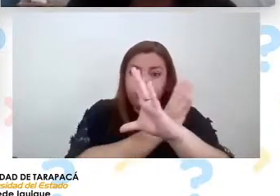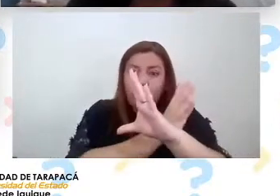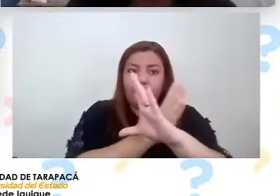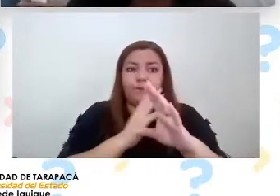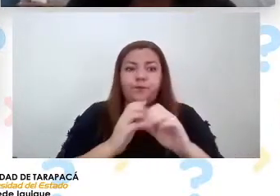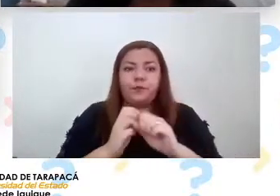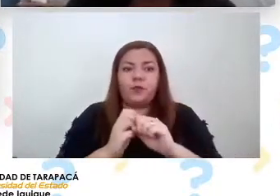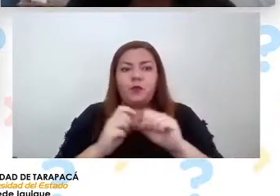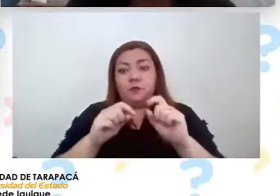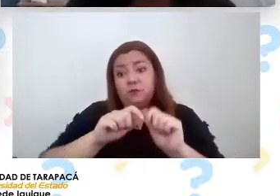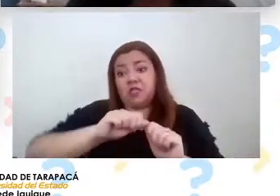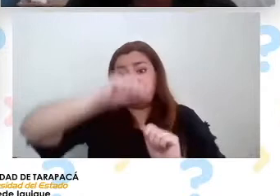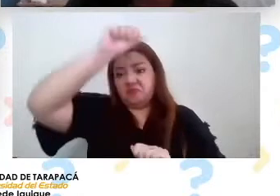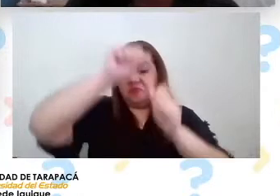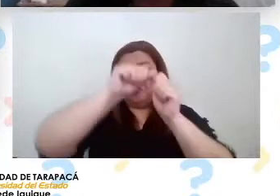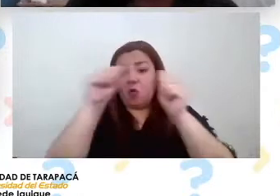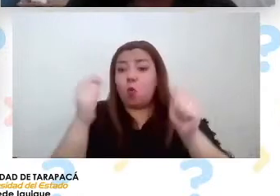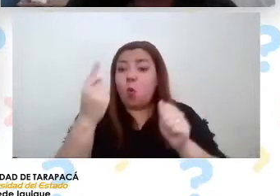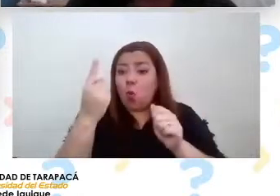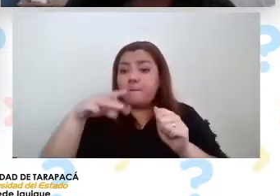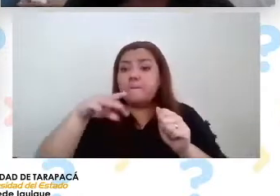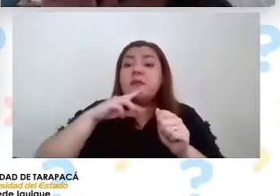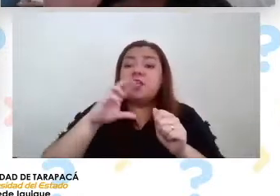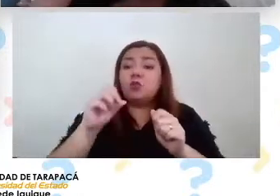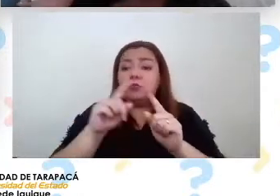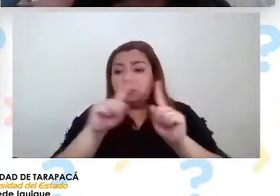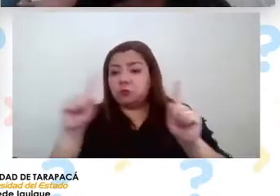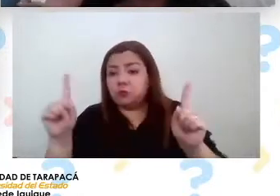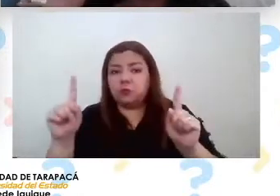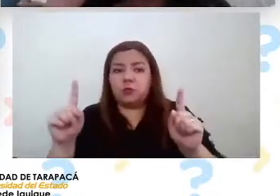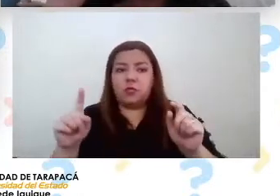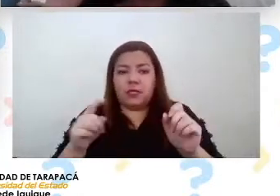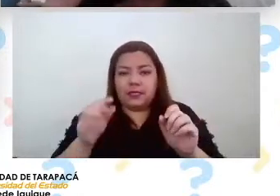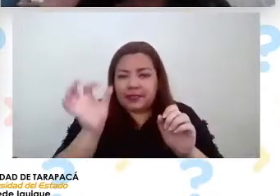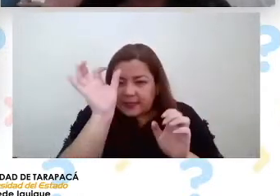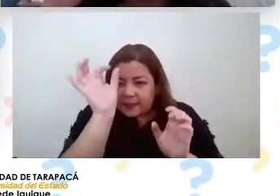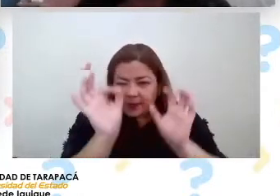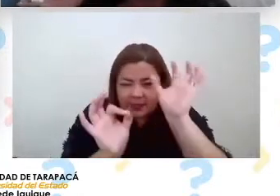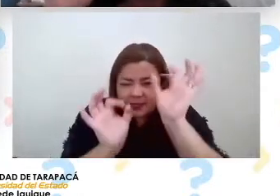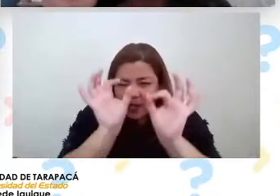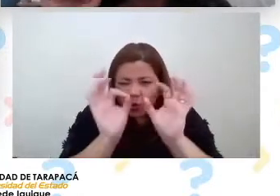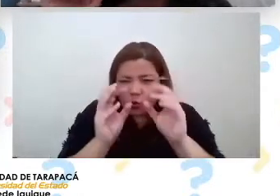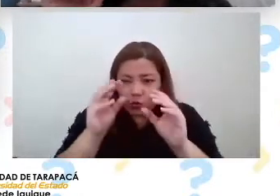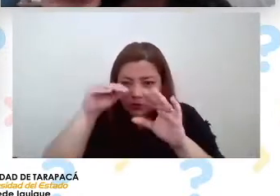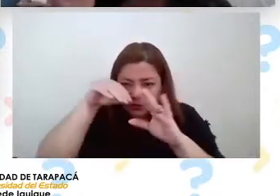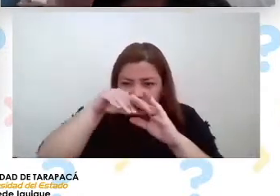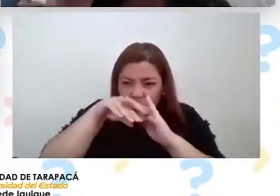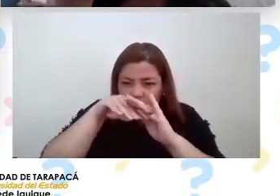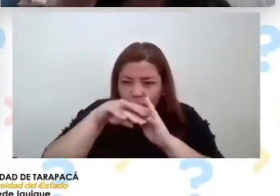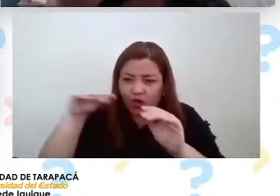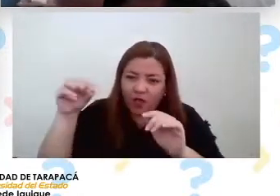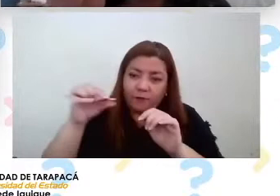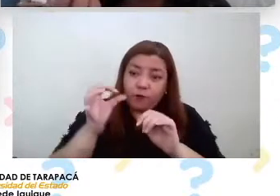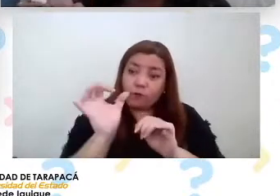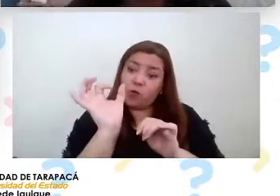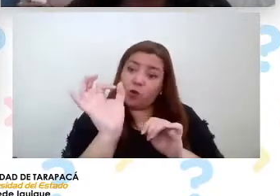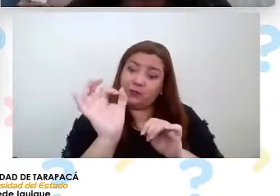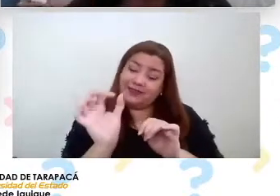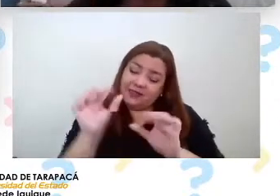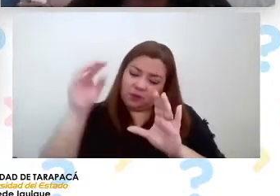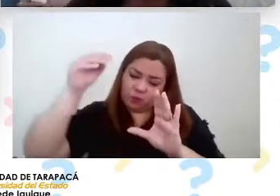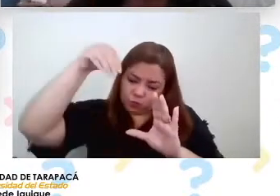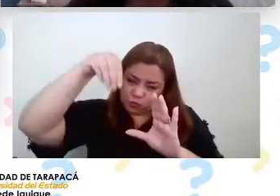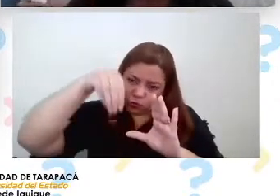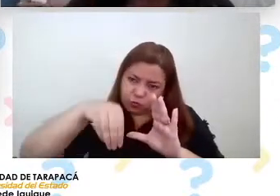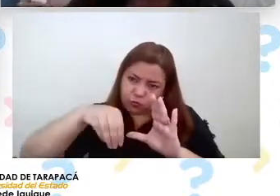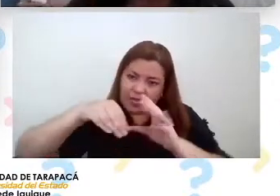un metro por un metro estas pequeñas gotitas se acumulan forman una gota grande caen por